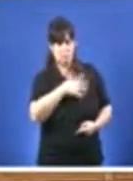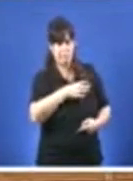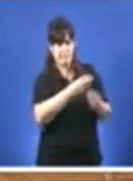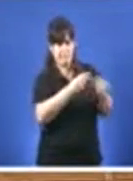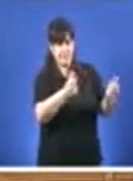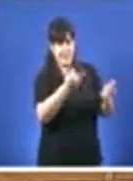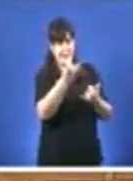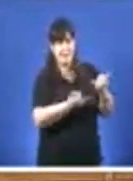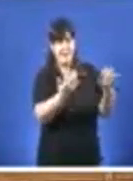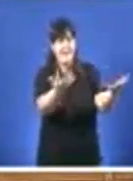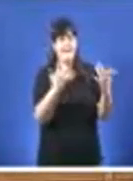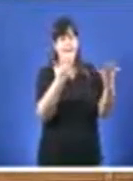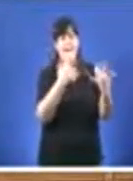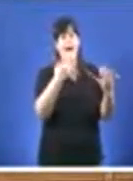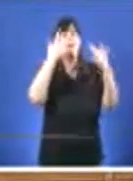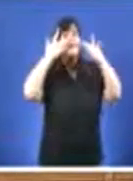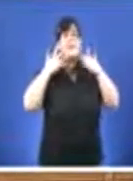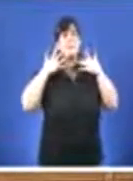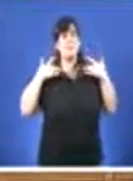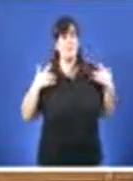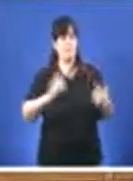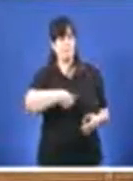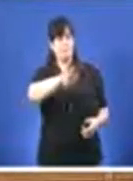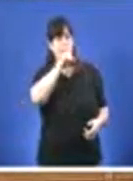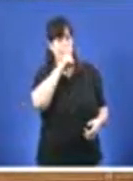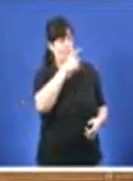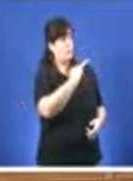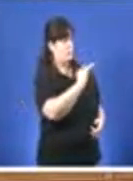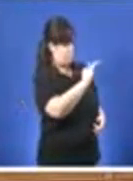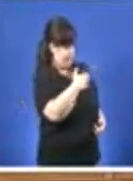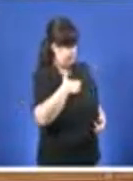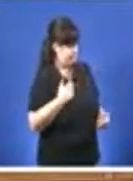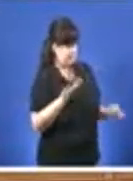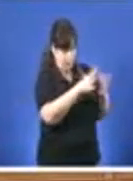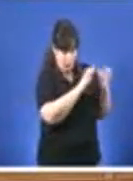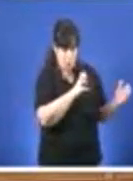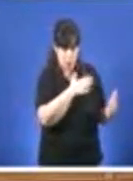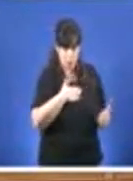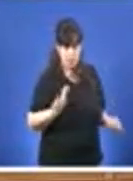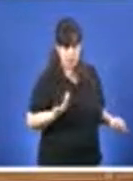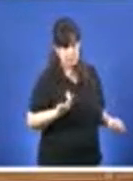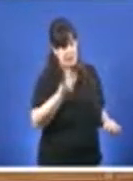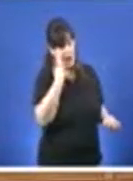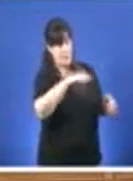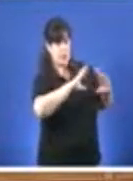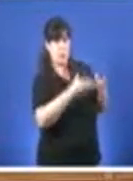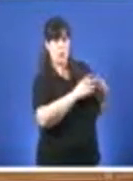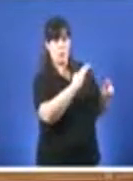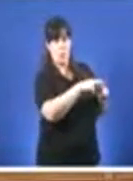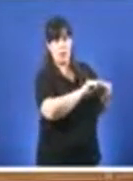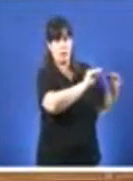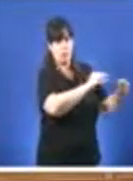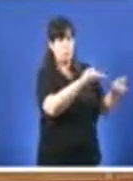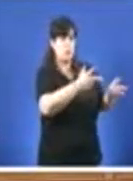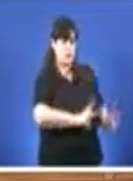institucións. Nos seguimos onde estamos. Espero que vostede o seu partido teña autonomía para sentarse e enfocar